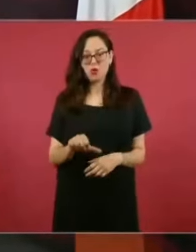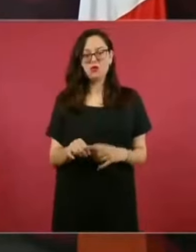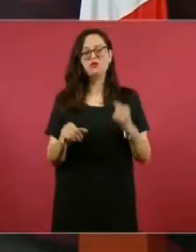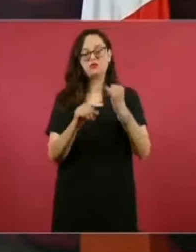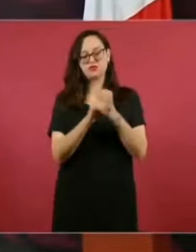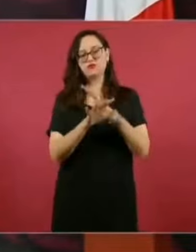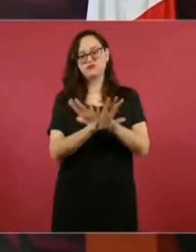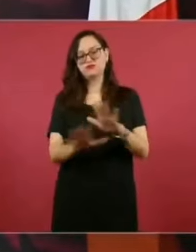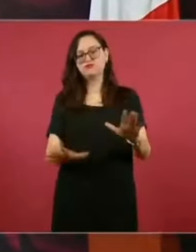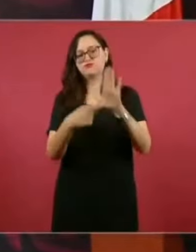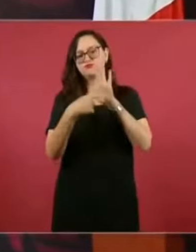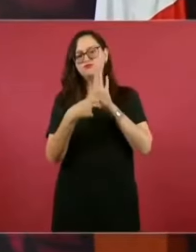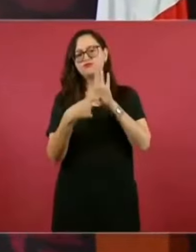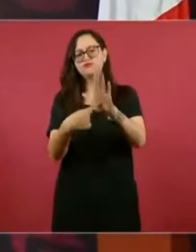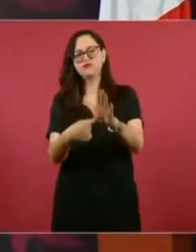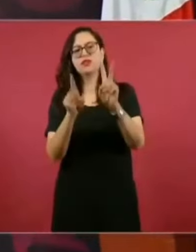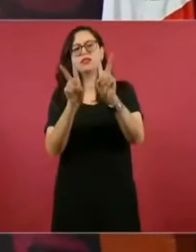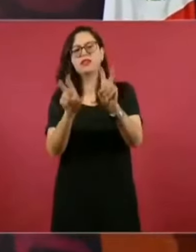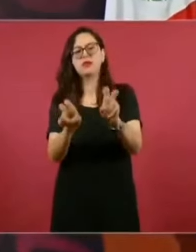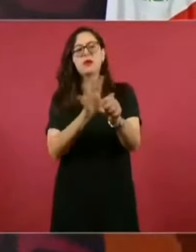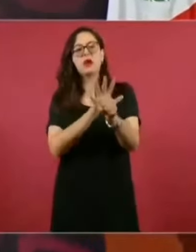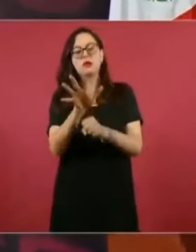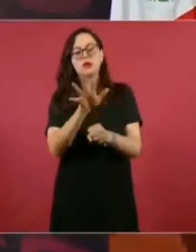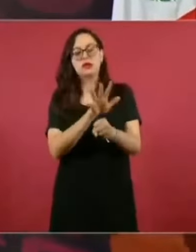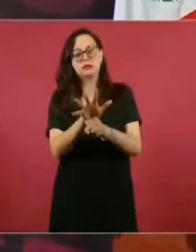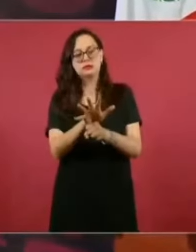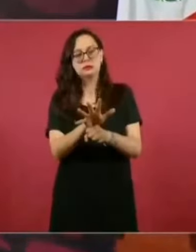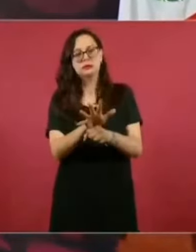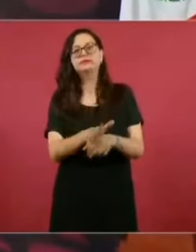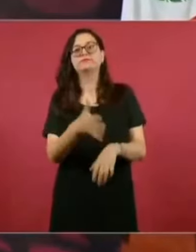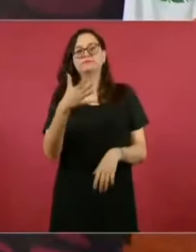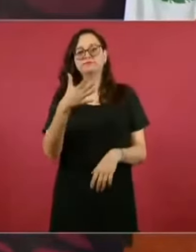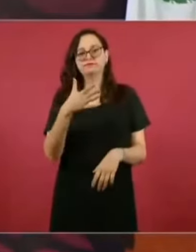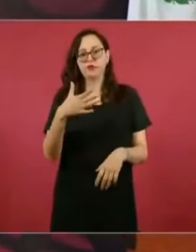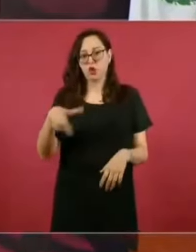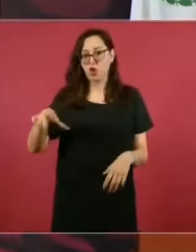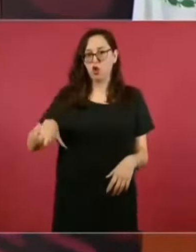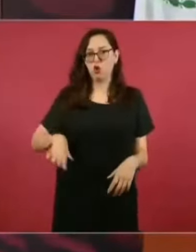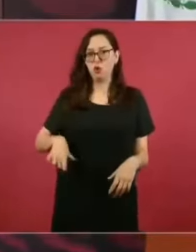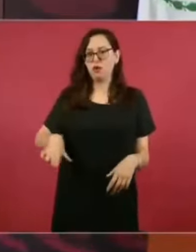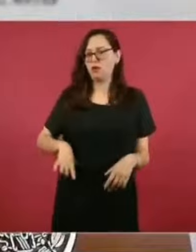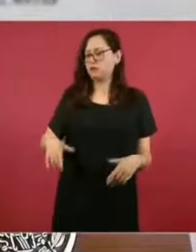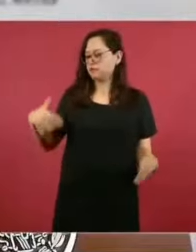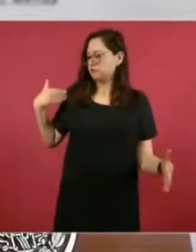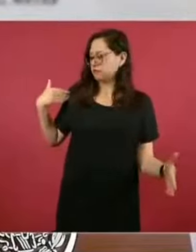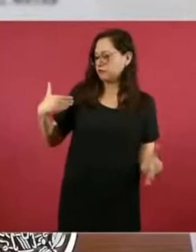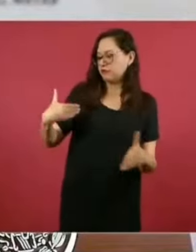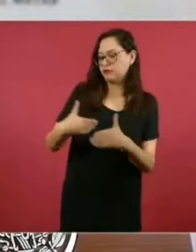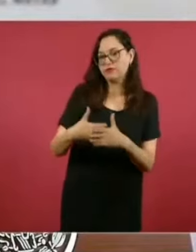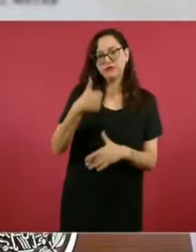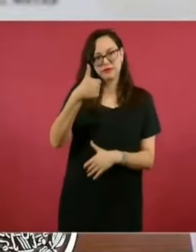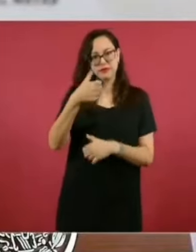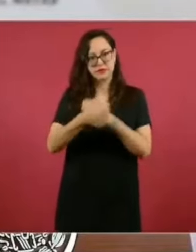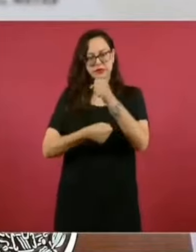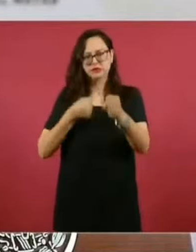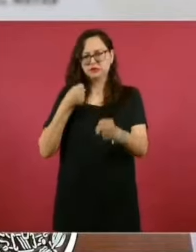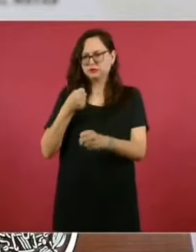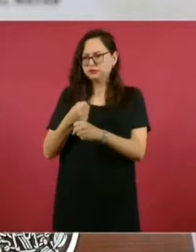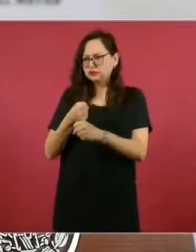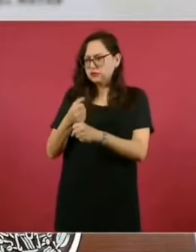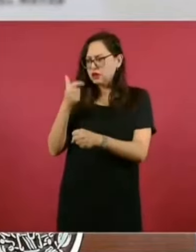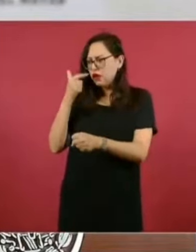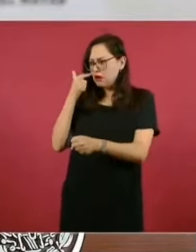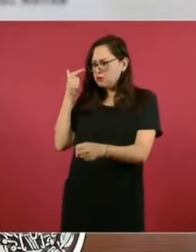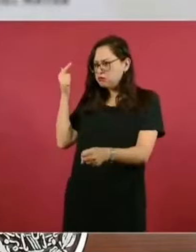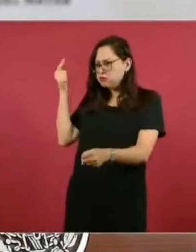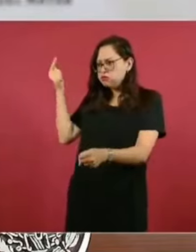se cometió en Segalmex, que consideramos el único